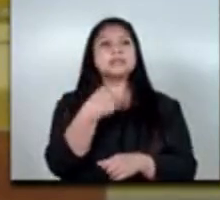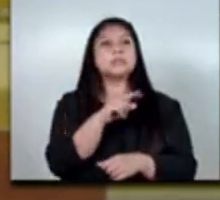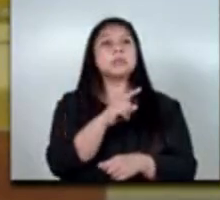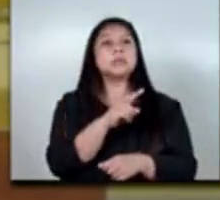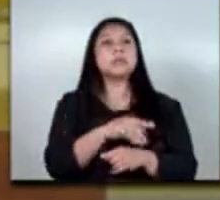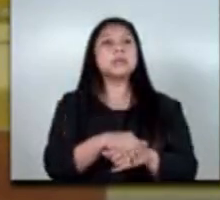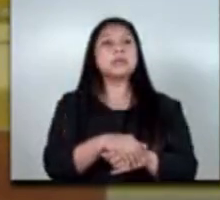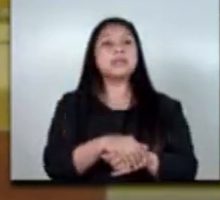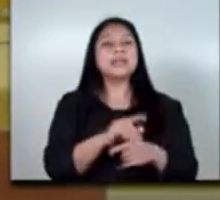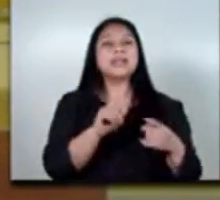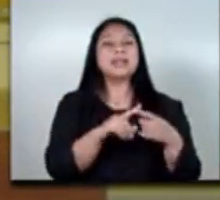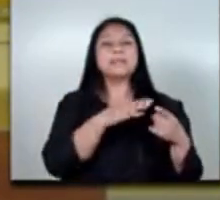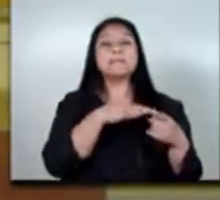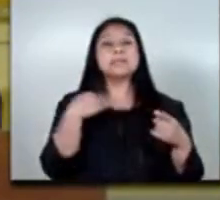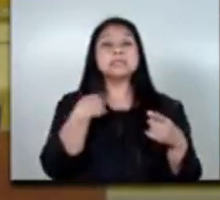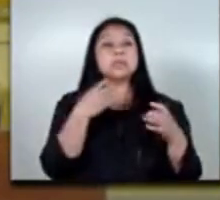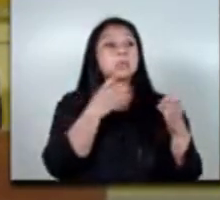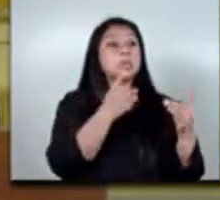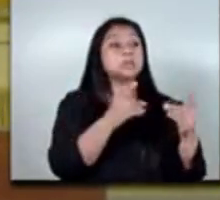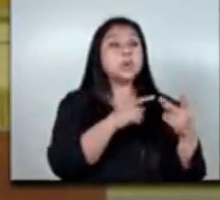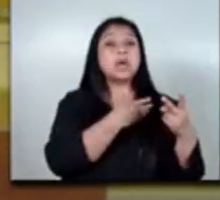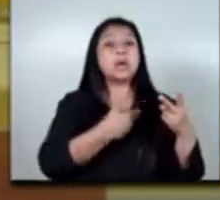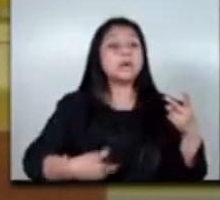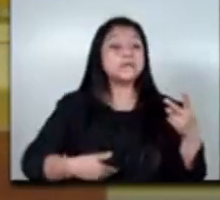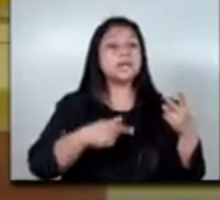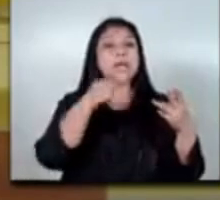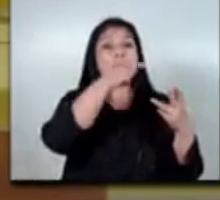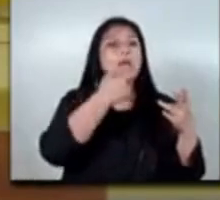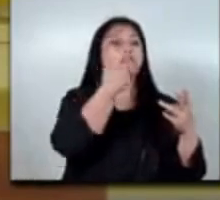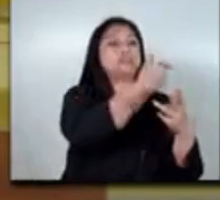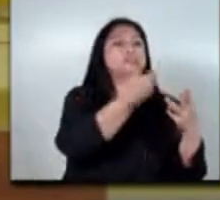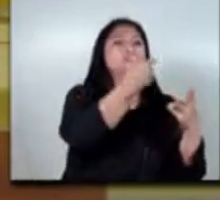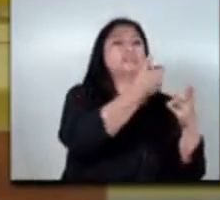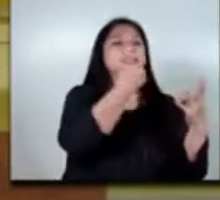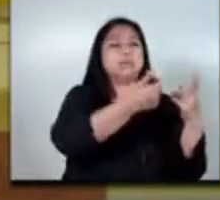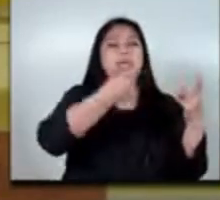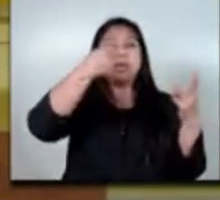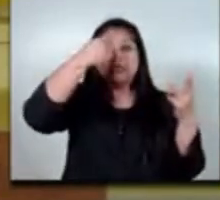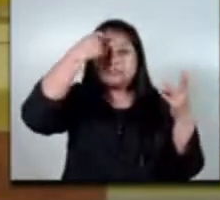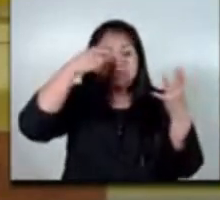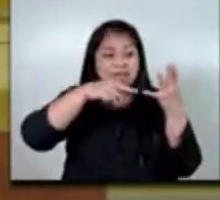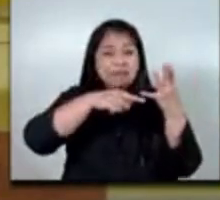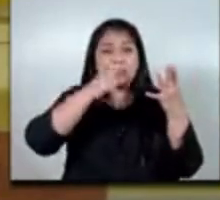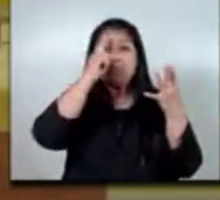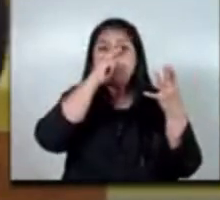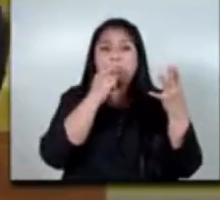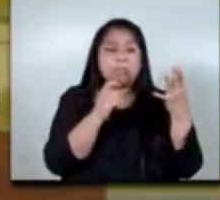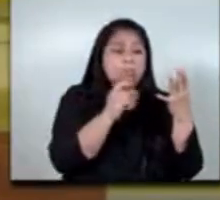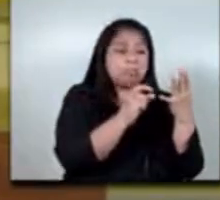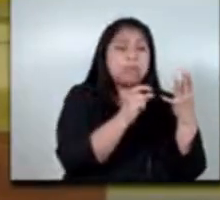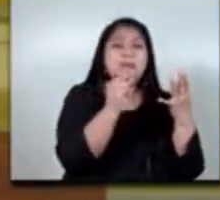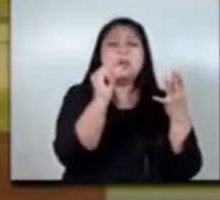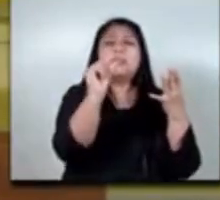educación y al pobre ministerio de trabajo nunca le quedaba nada por ponerles un ejemplo no tenemos